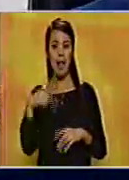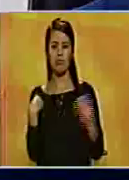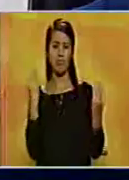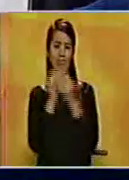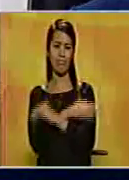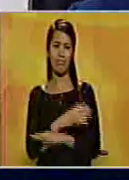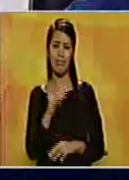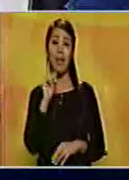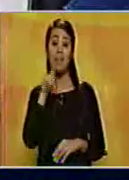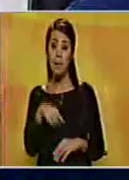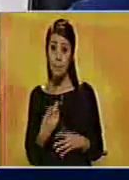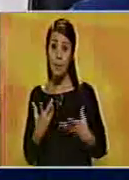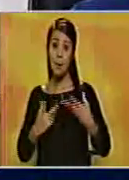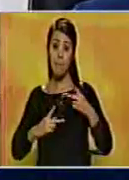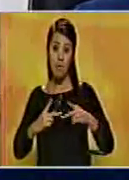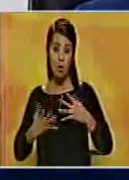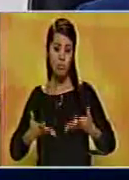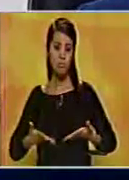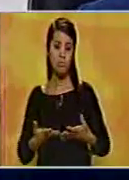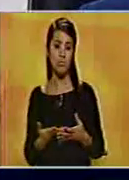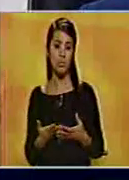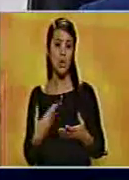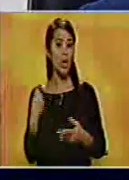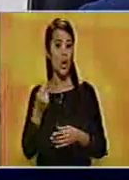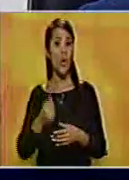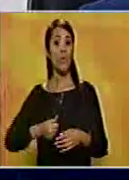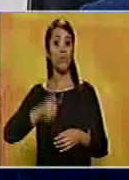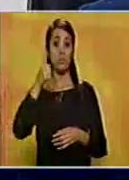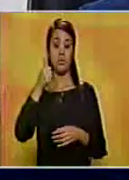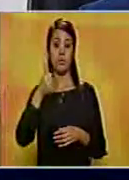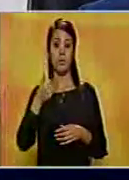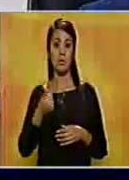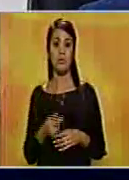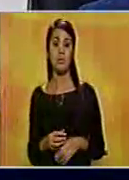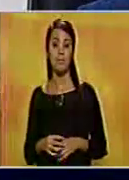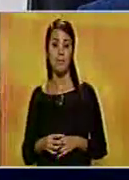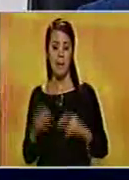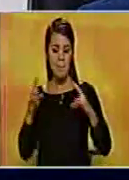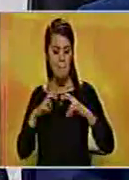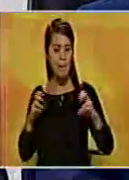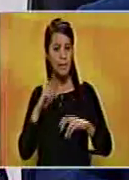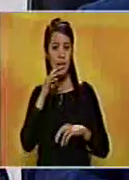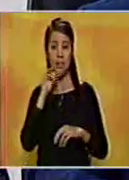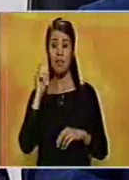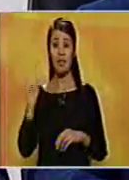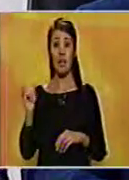destacó que dicho procedimiento obedece a los sobreprecios que han sido investigados y denunciados desde la Asamblea Nacional.